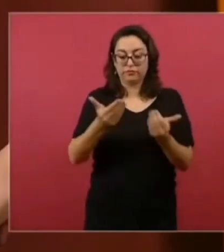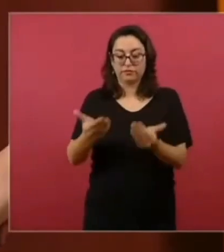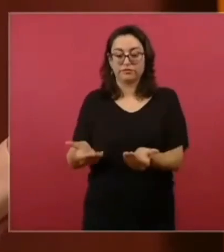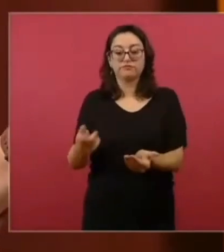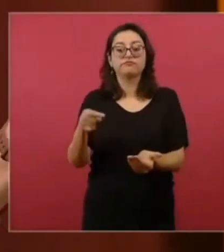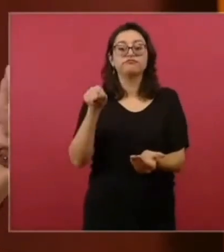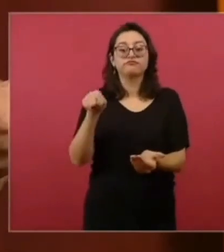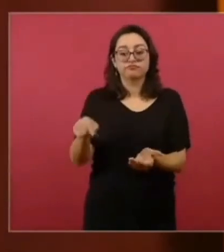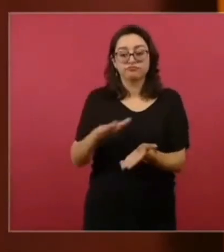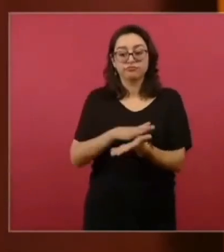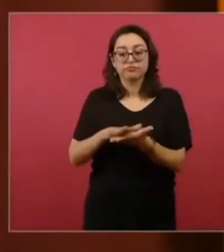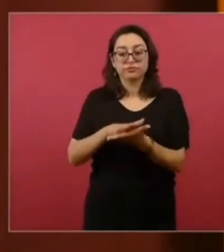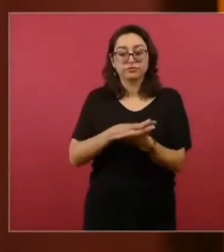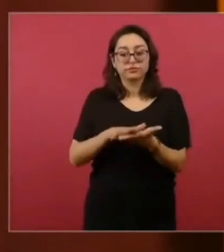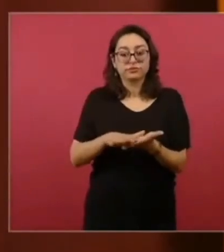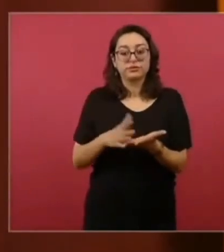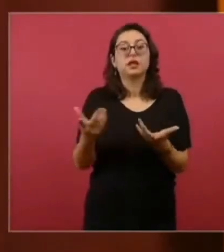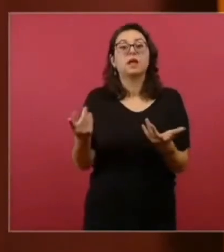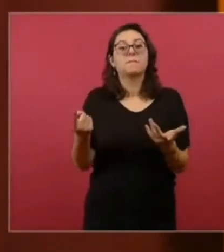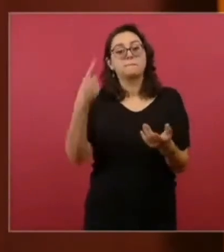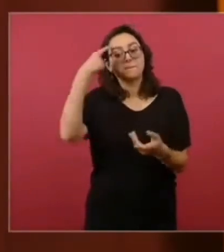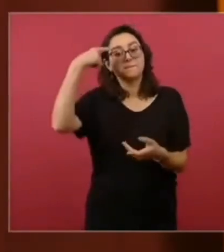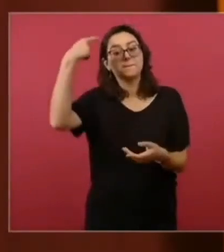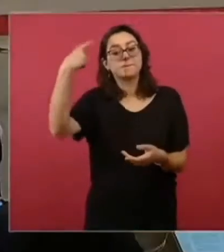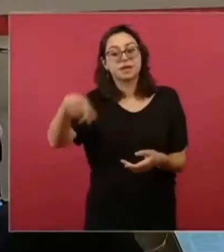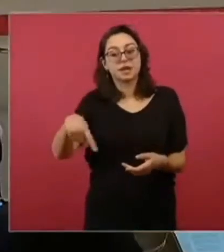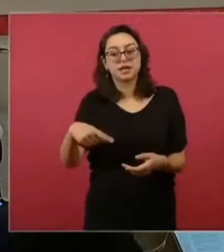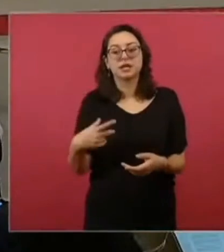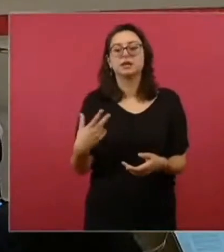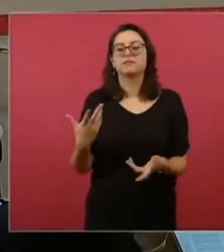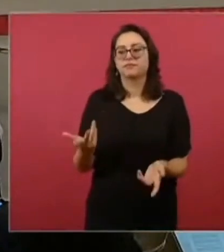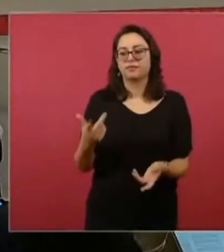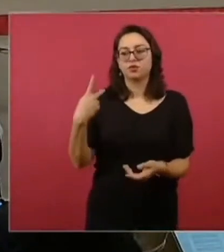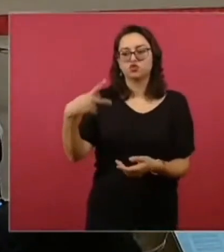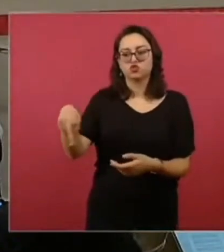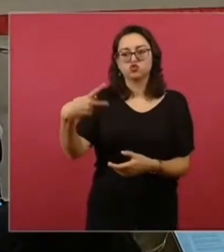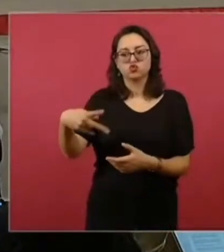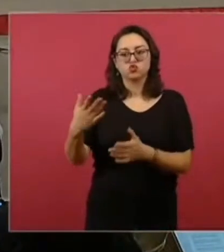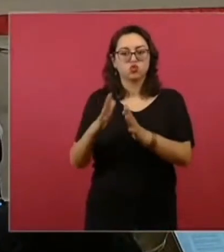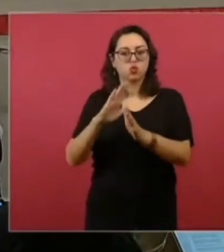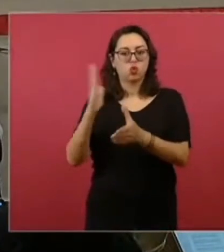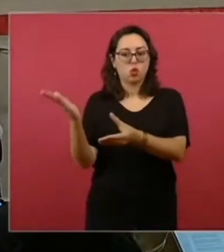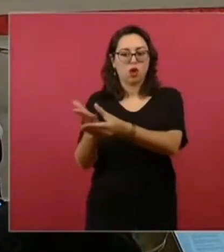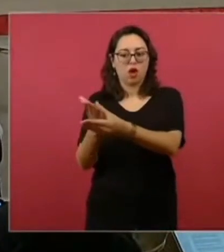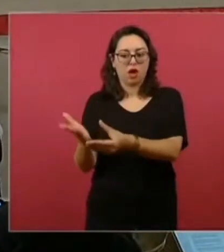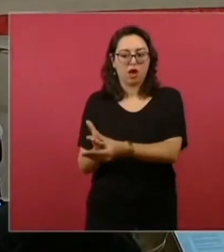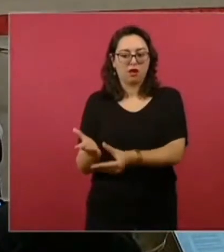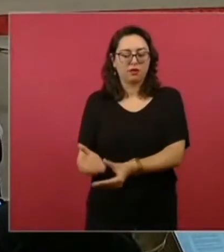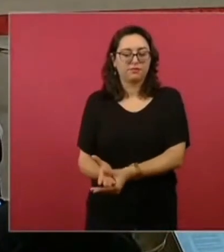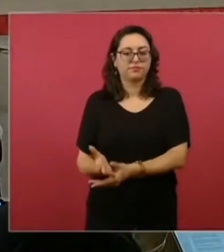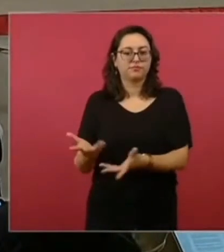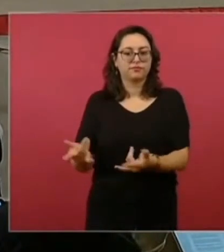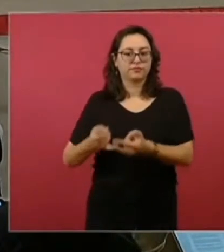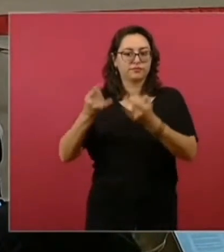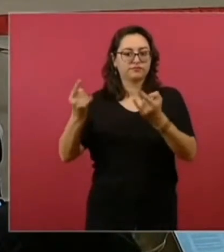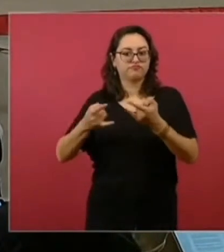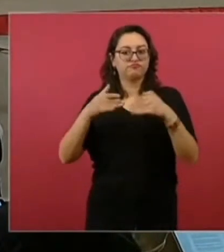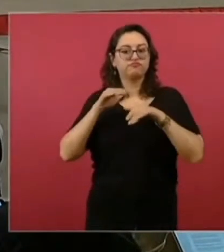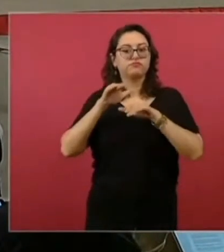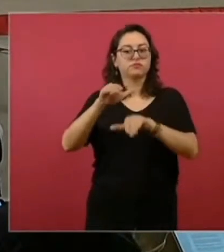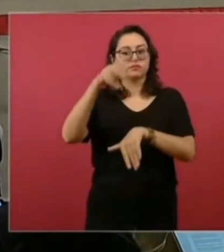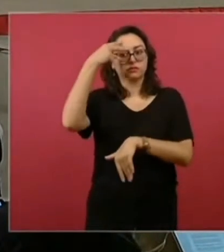que lo primero que van a hacer con ese escáner es buscar archivos históricos pertenecientes a lo que era la Nueva España y después